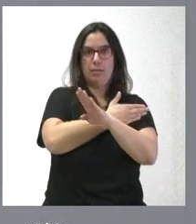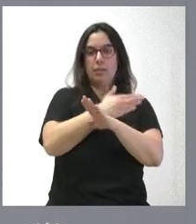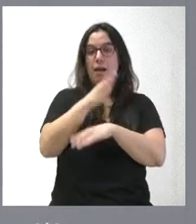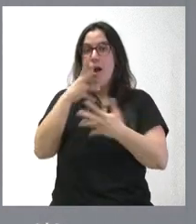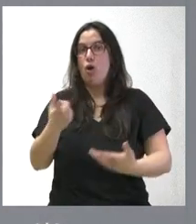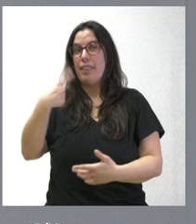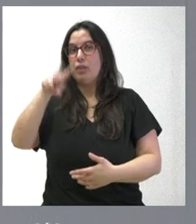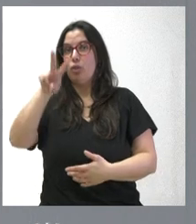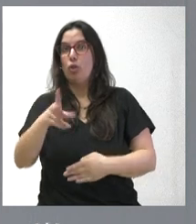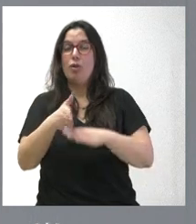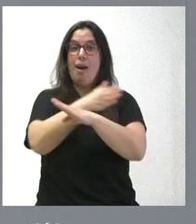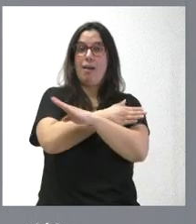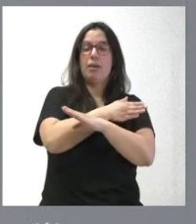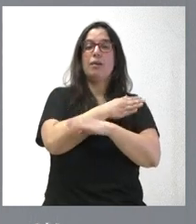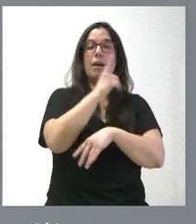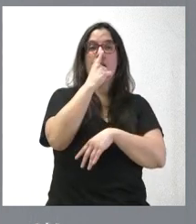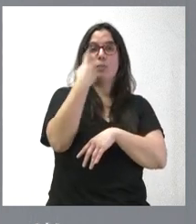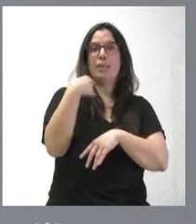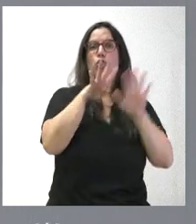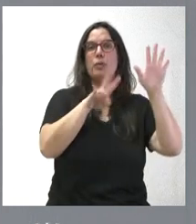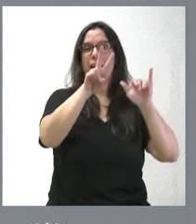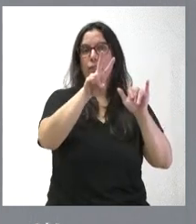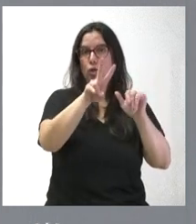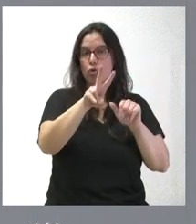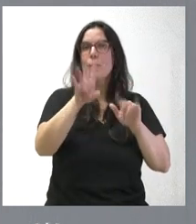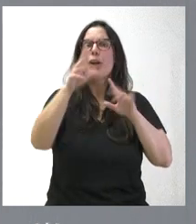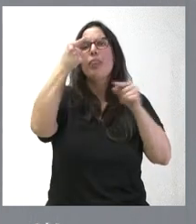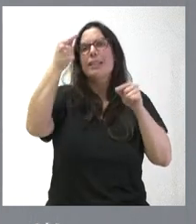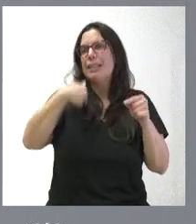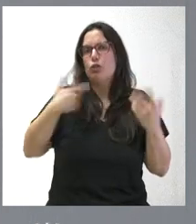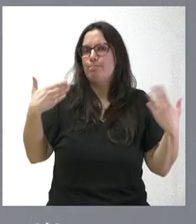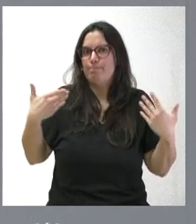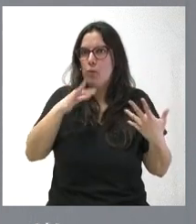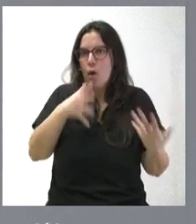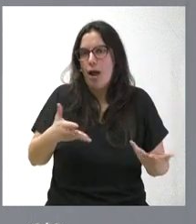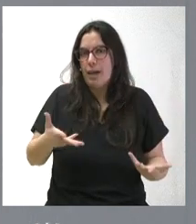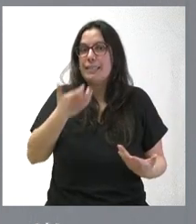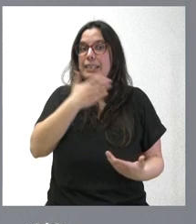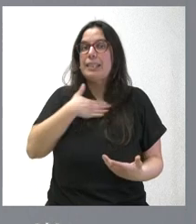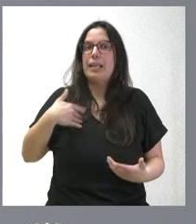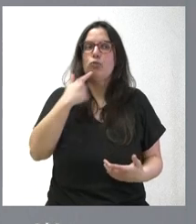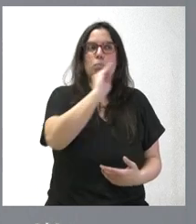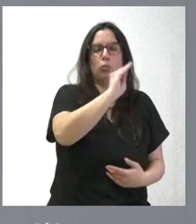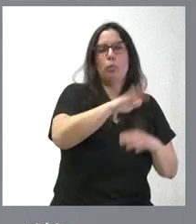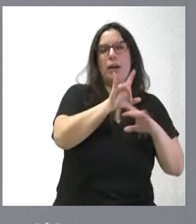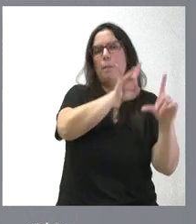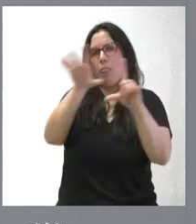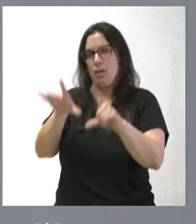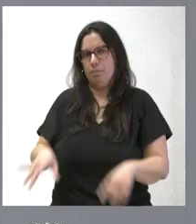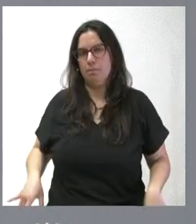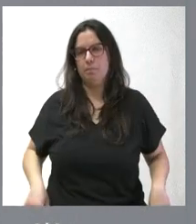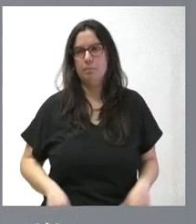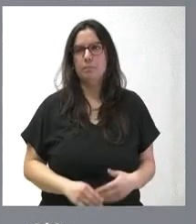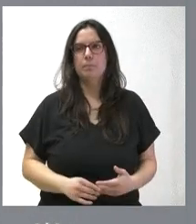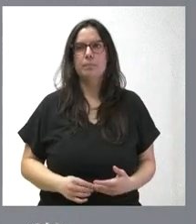El año precedente fueron 92, pero no tengo el detalle. Porque si quieren ustedes, pues les podemos informar. ¿A